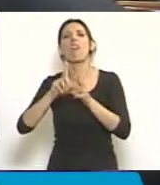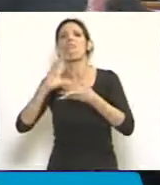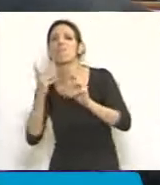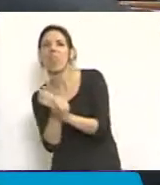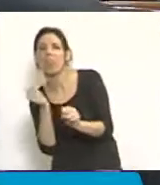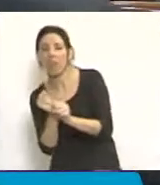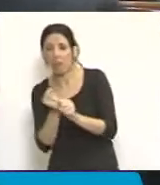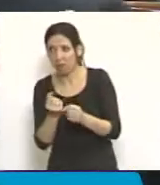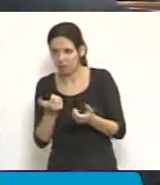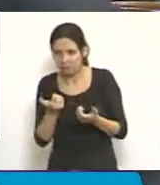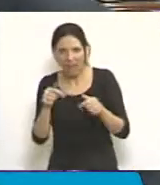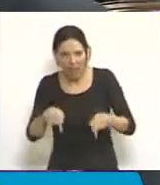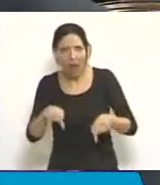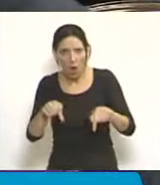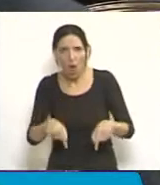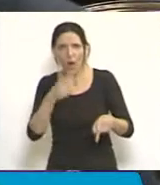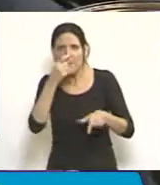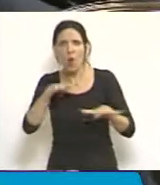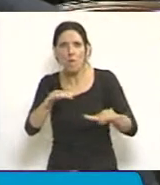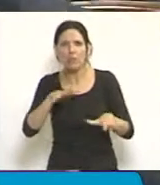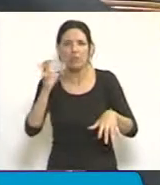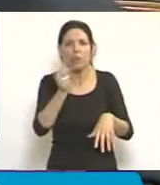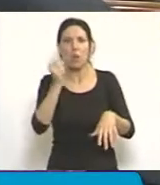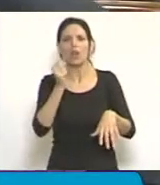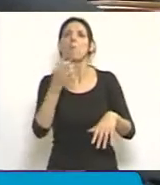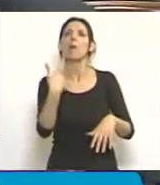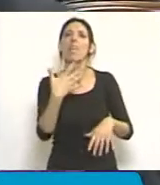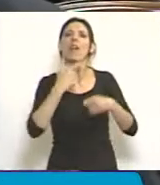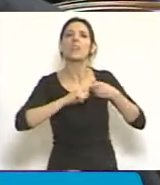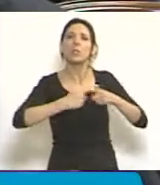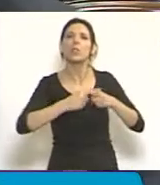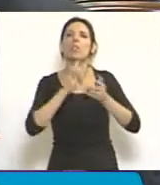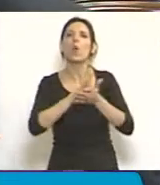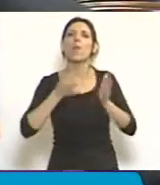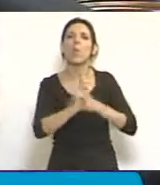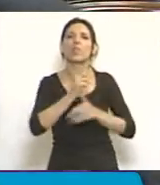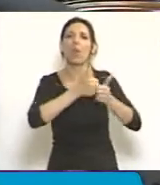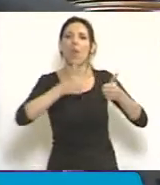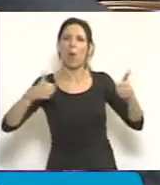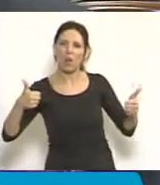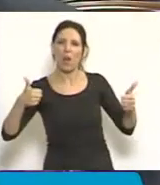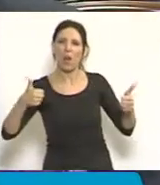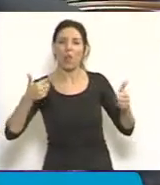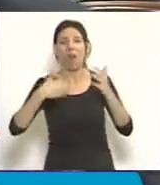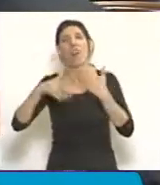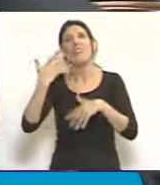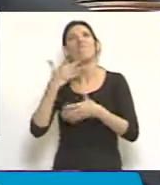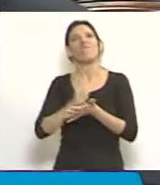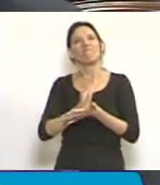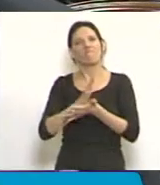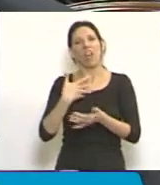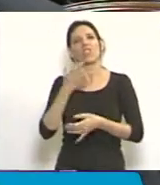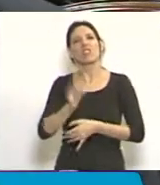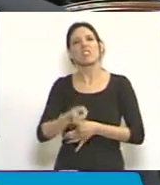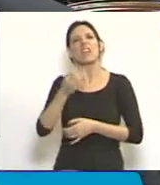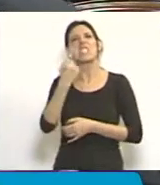Cuando, si no ahora, era el momento correcto para discutir una ley de jurados y saldar una deuda que, insisto, tiene más de